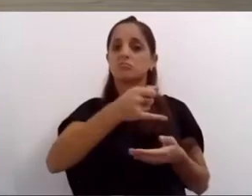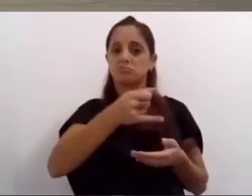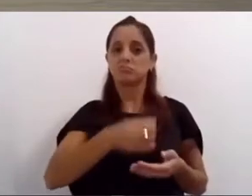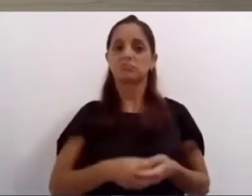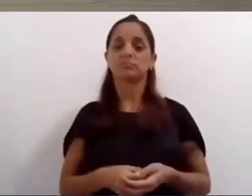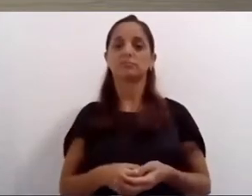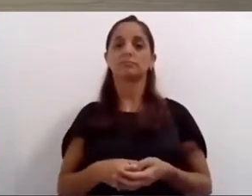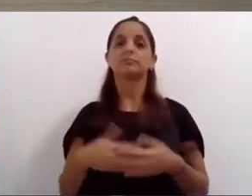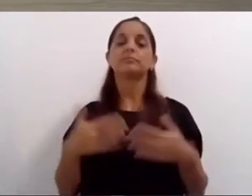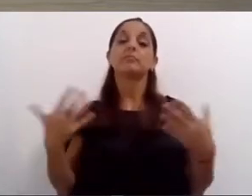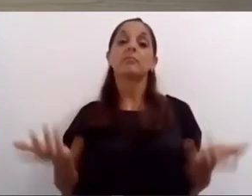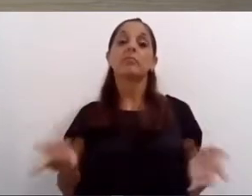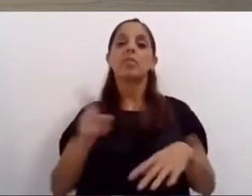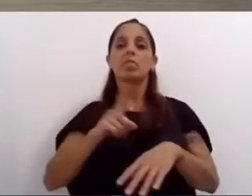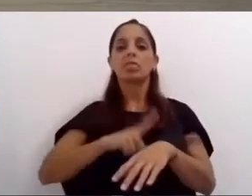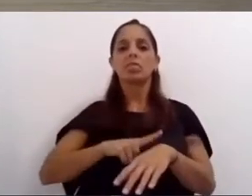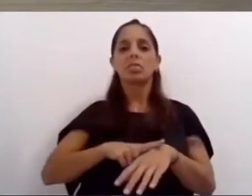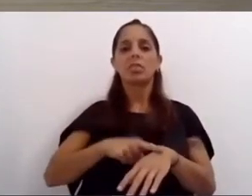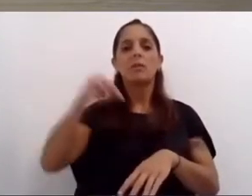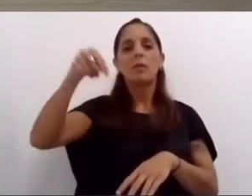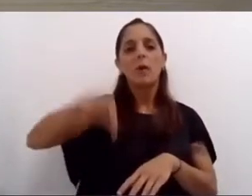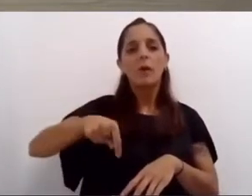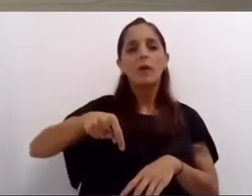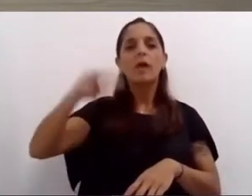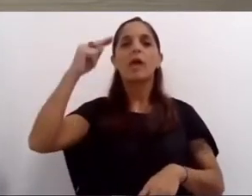Es tiempo de volver al respeto